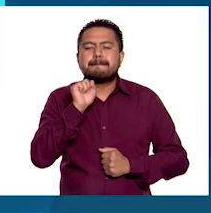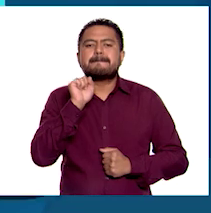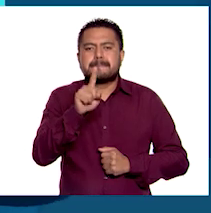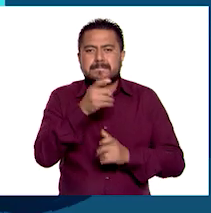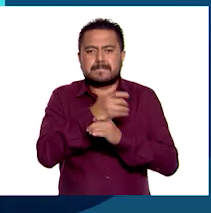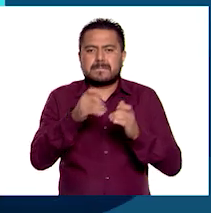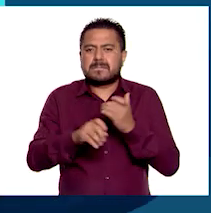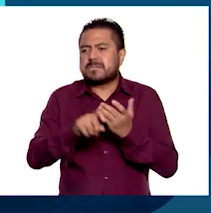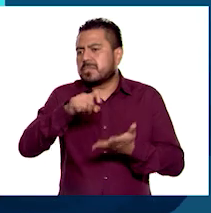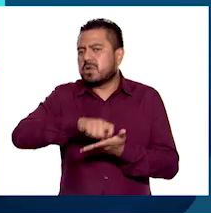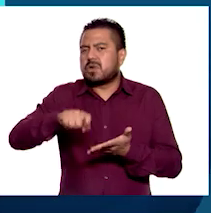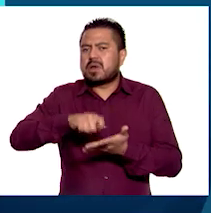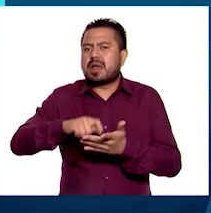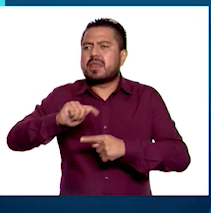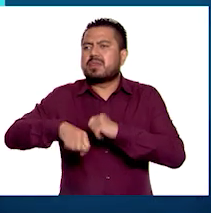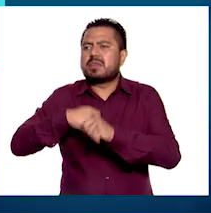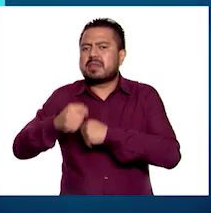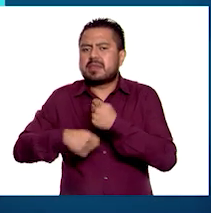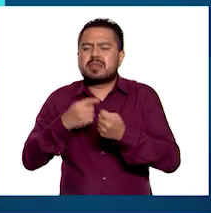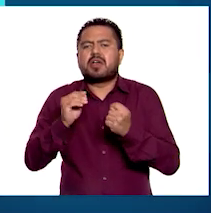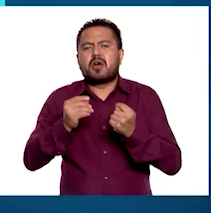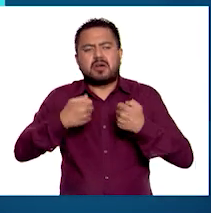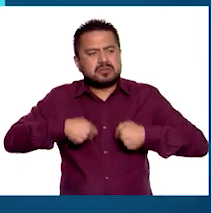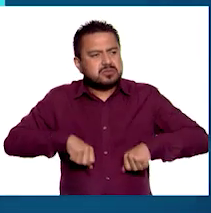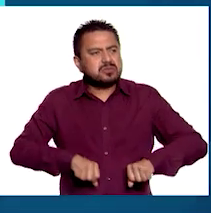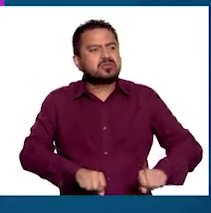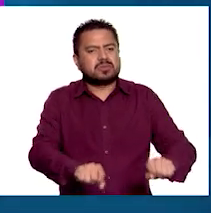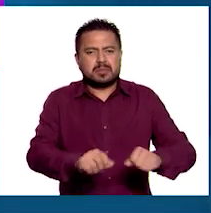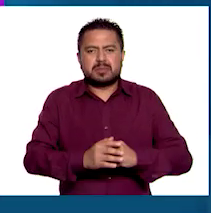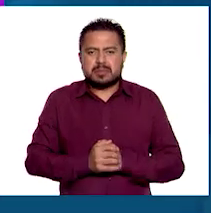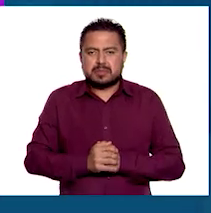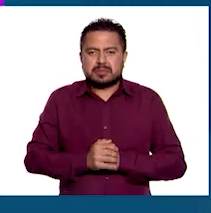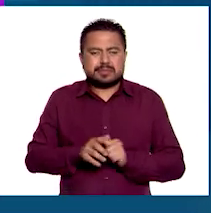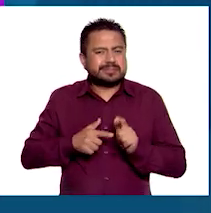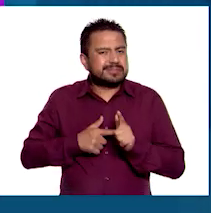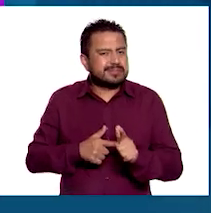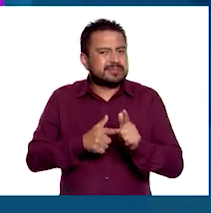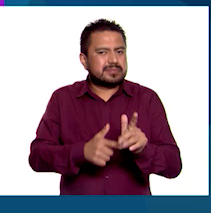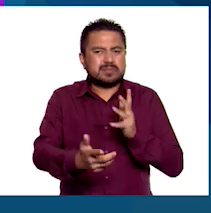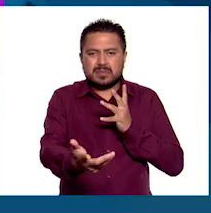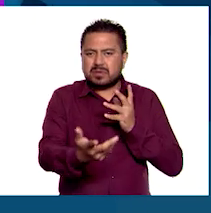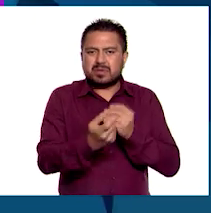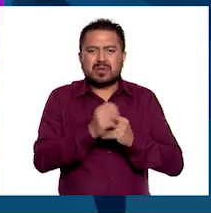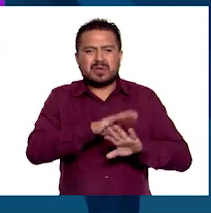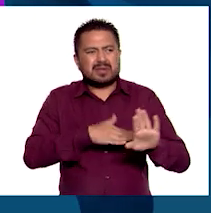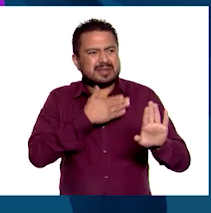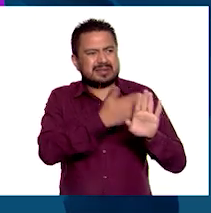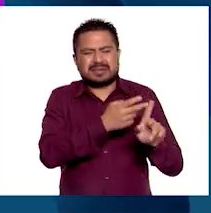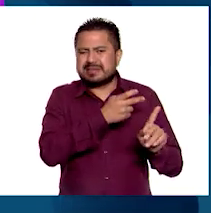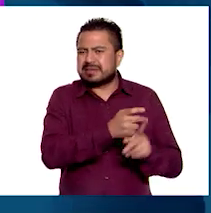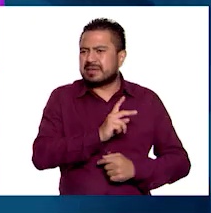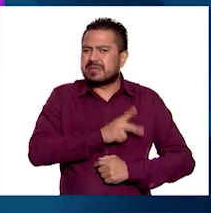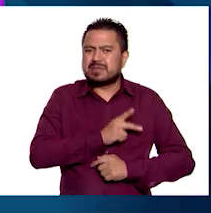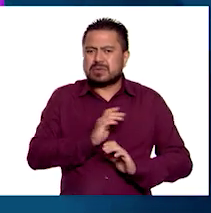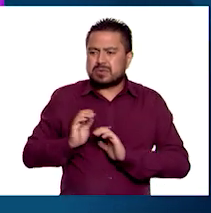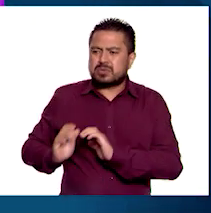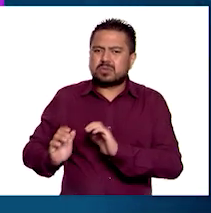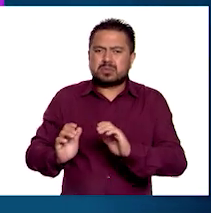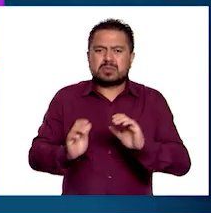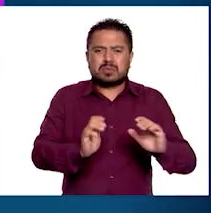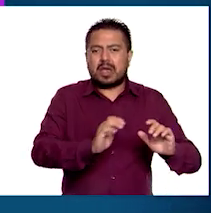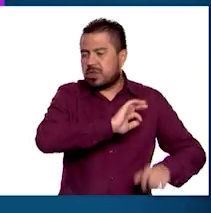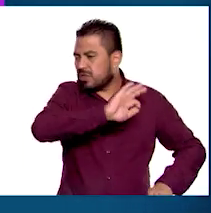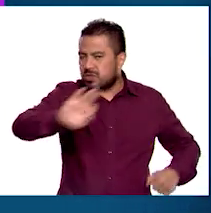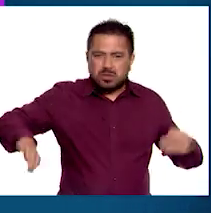las cosas que compres en la tienda o en el supermercado. Sigamos luchando juntos contra este virus cuidándonos los